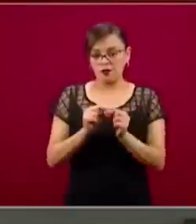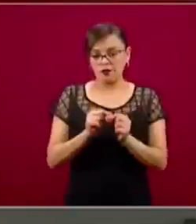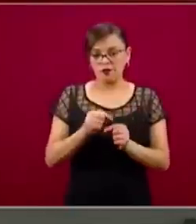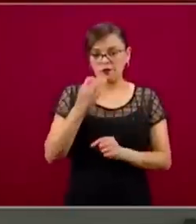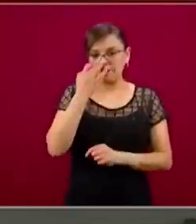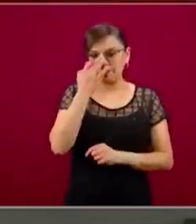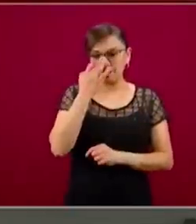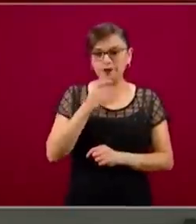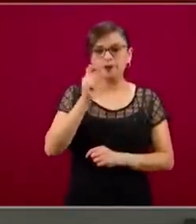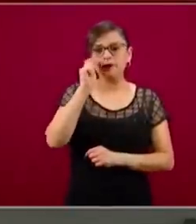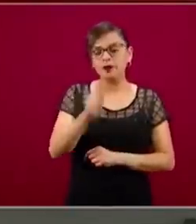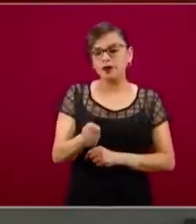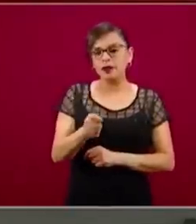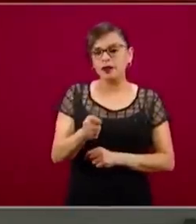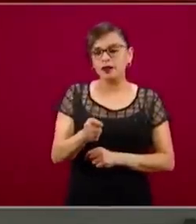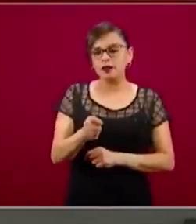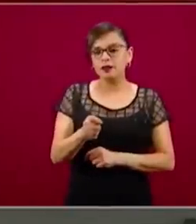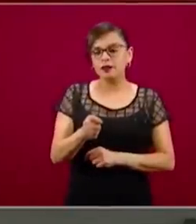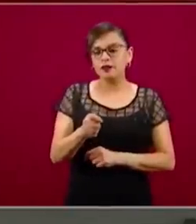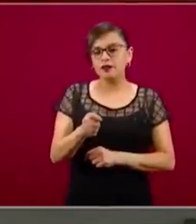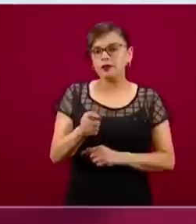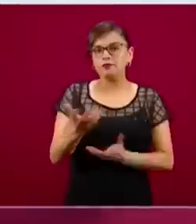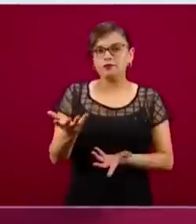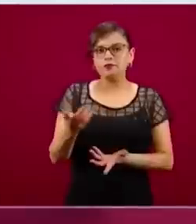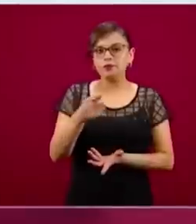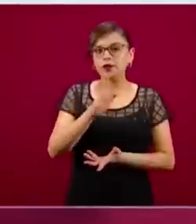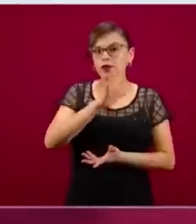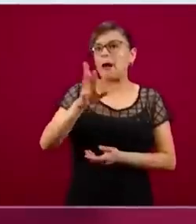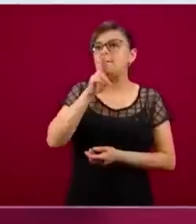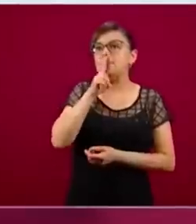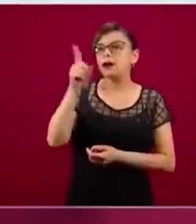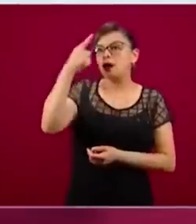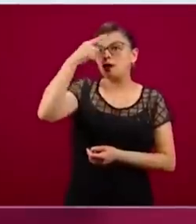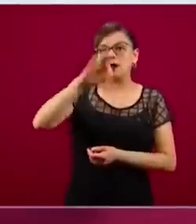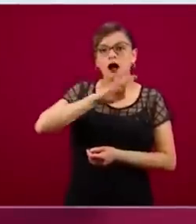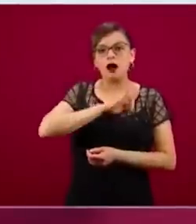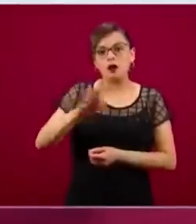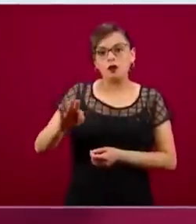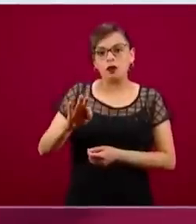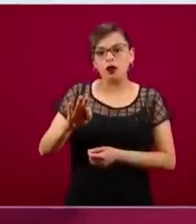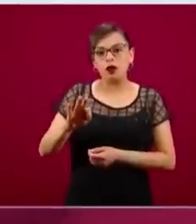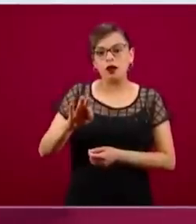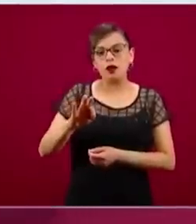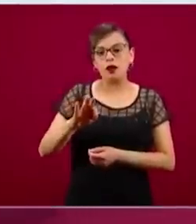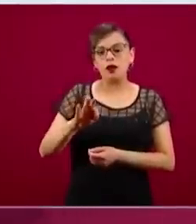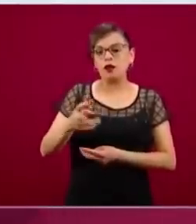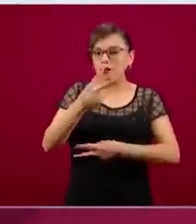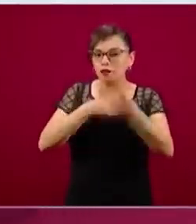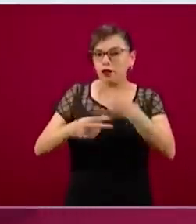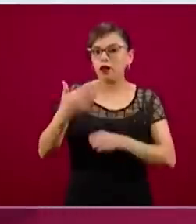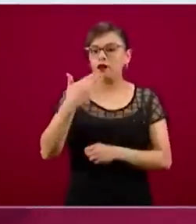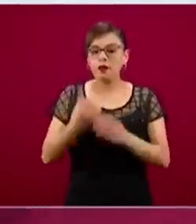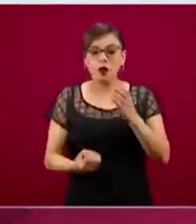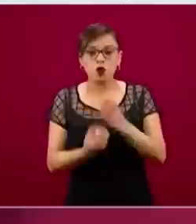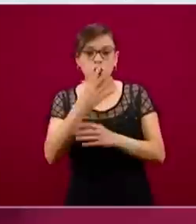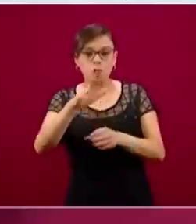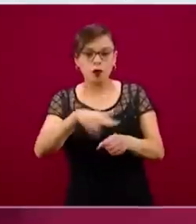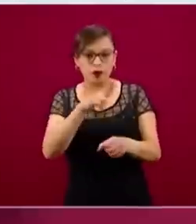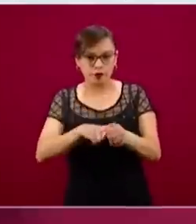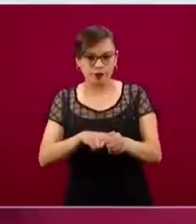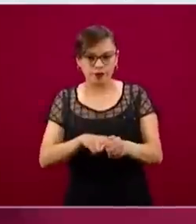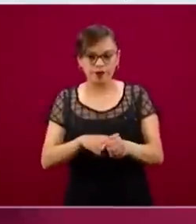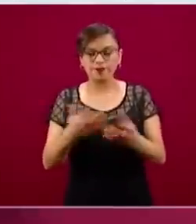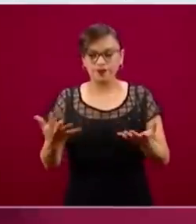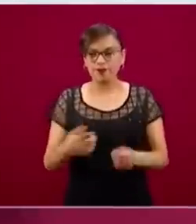¿Cuál es el momento ideal para recuperar la nueva normalidad? Primero, ¿por qué le llamamos nueva normalidad?